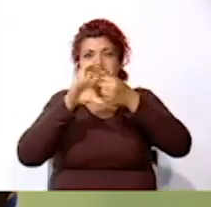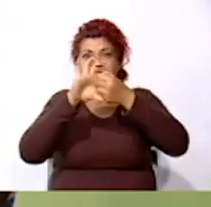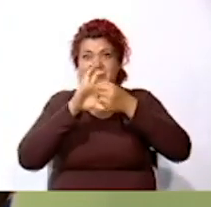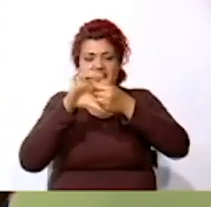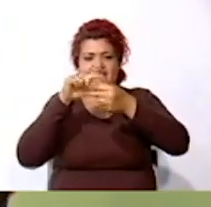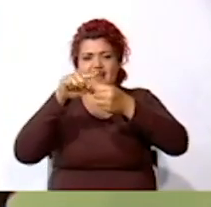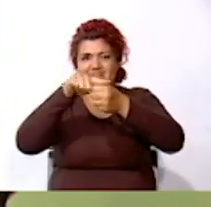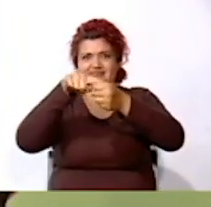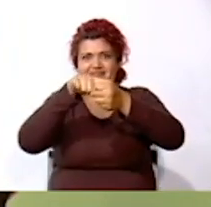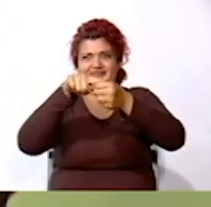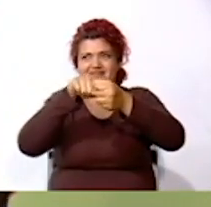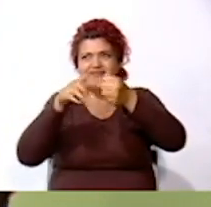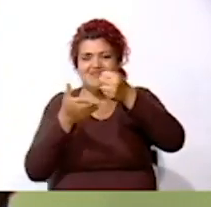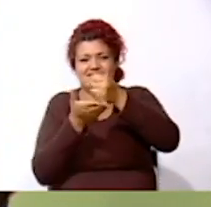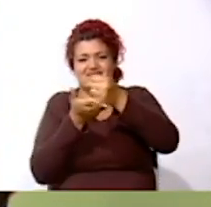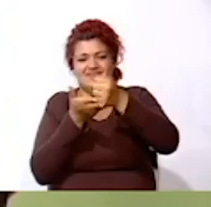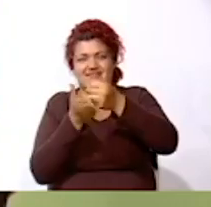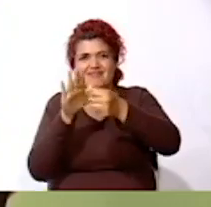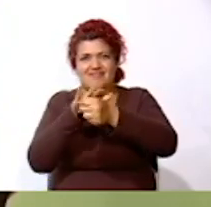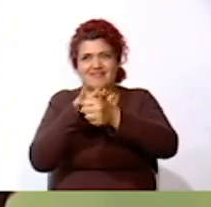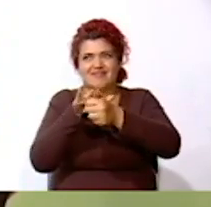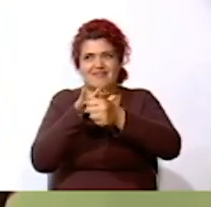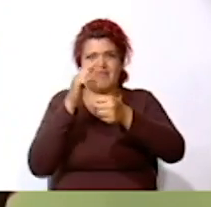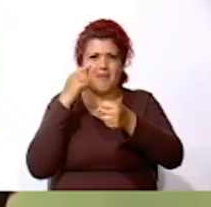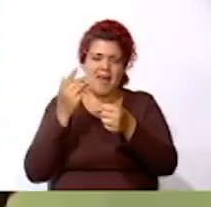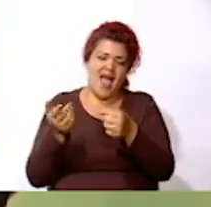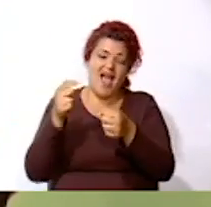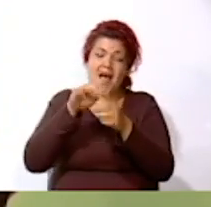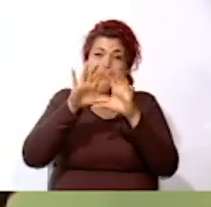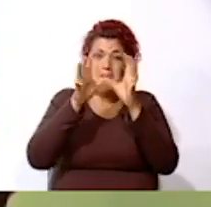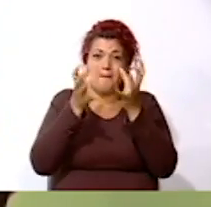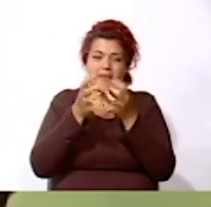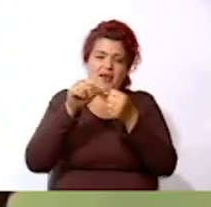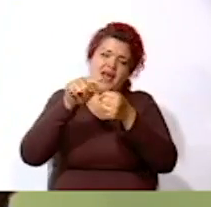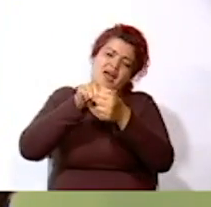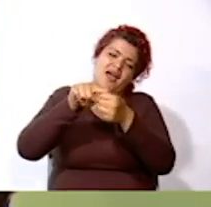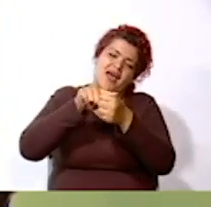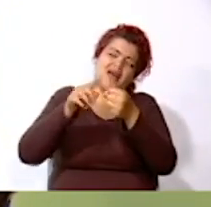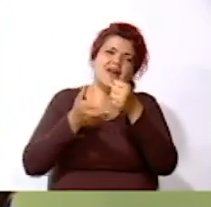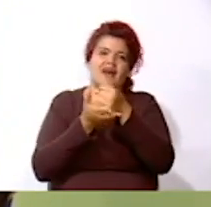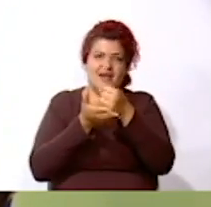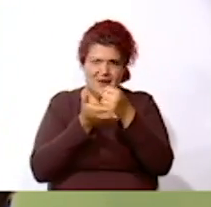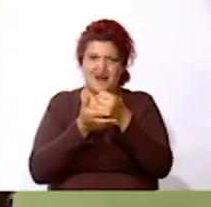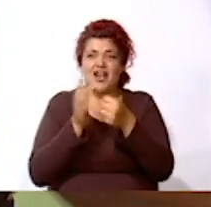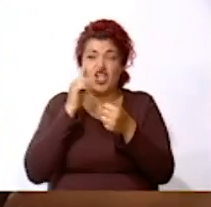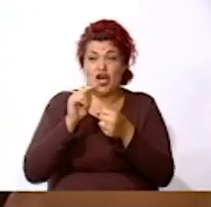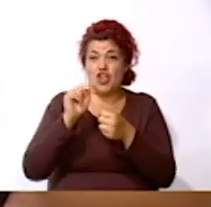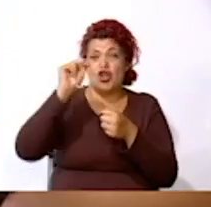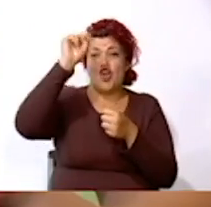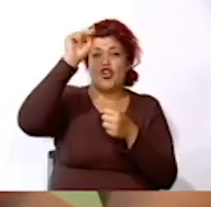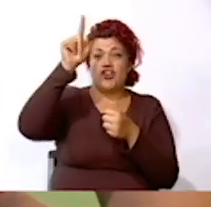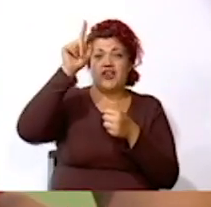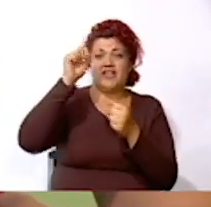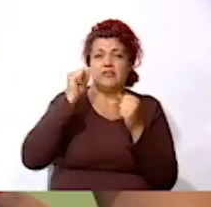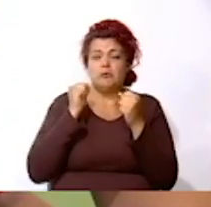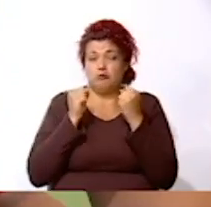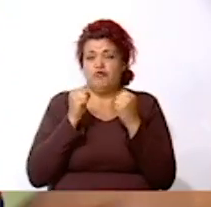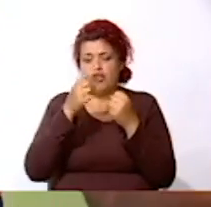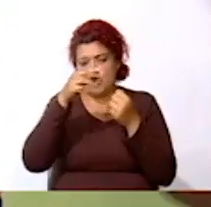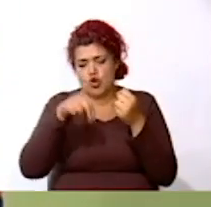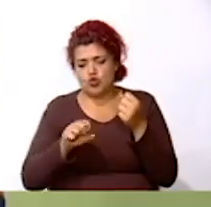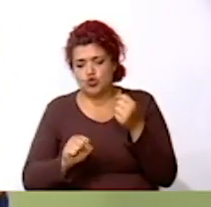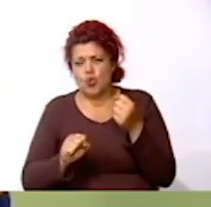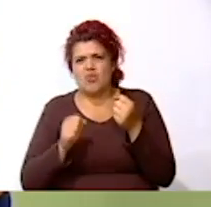Entonces Los polos están En la parte de arriba De nuestro planeta Digámoslo así En el norte Y en el sur